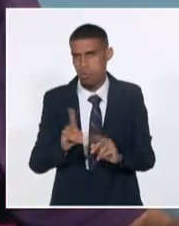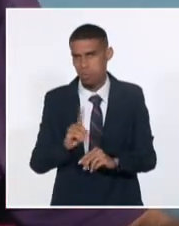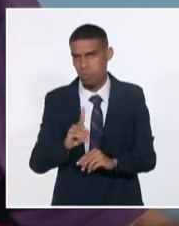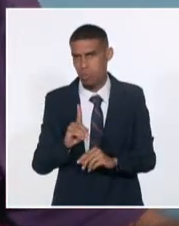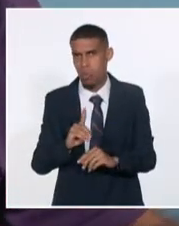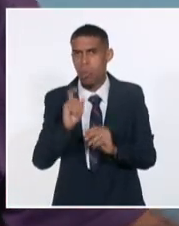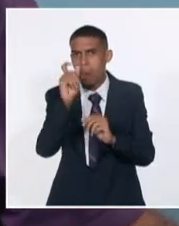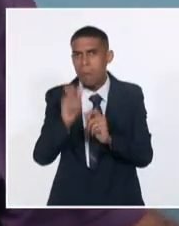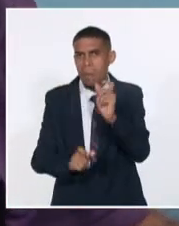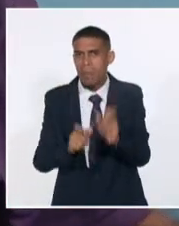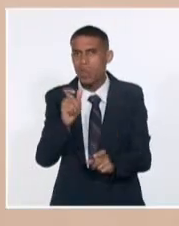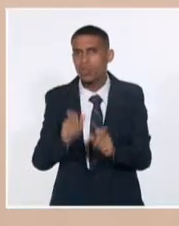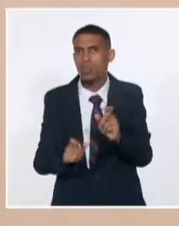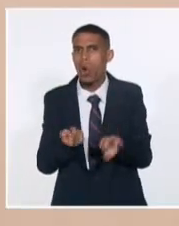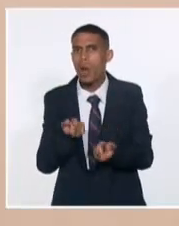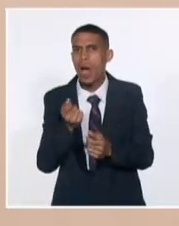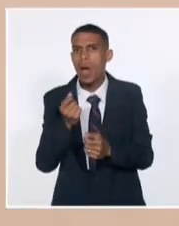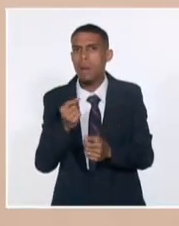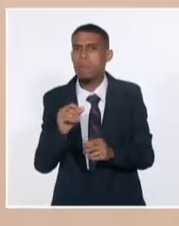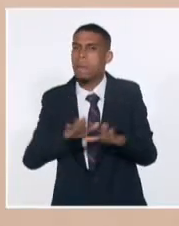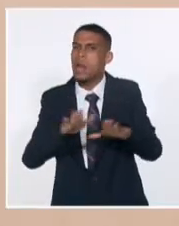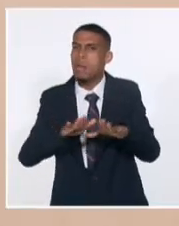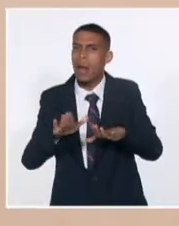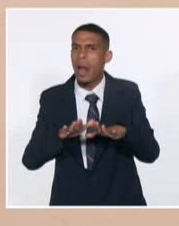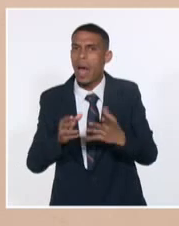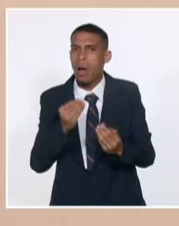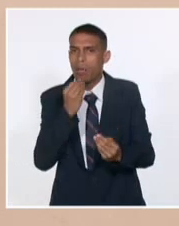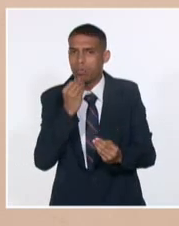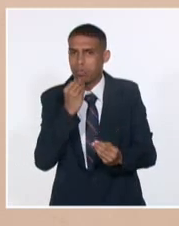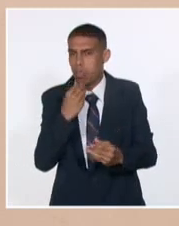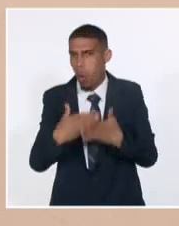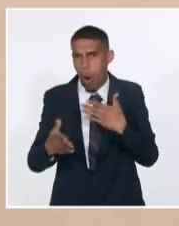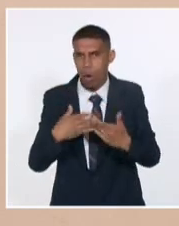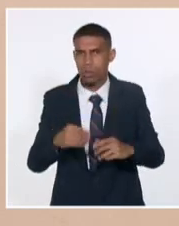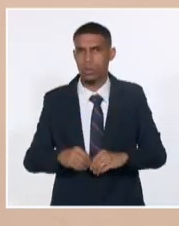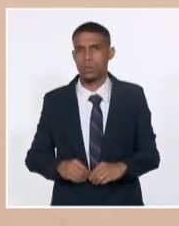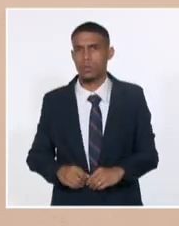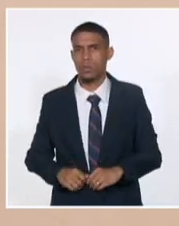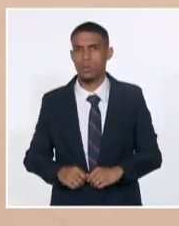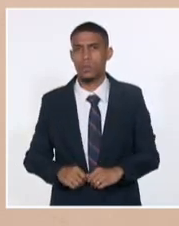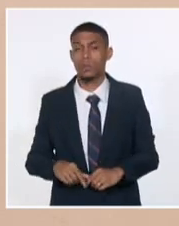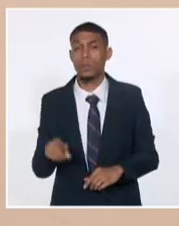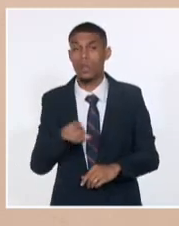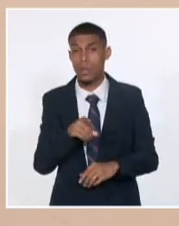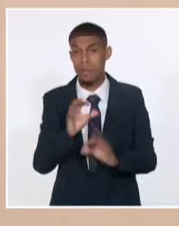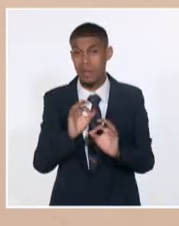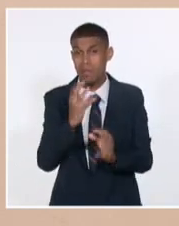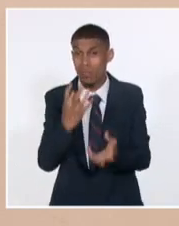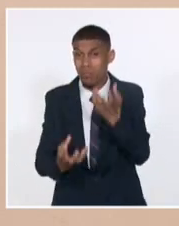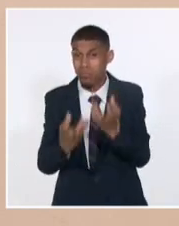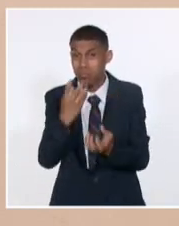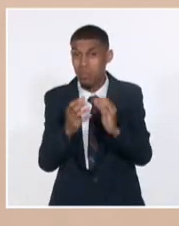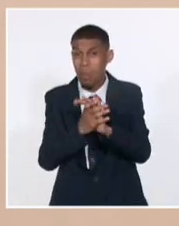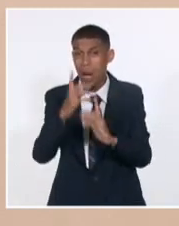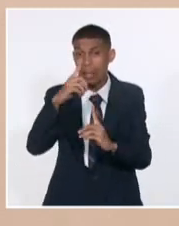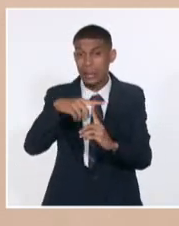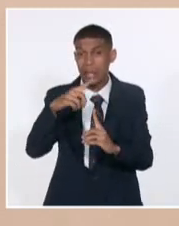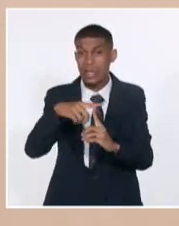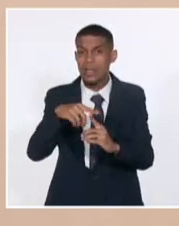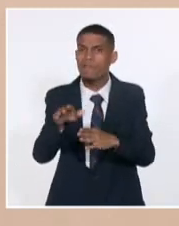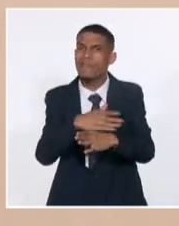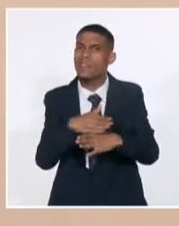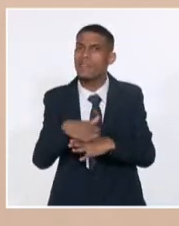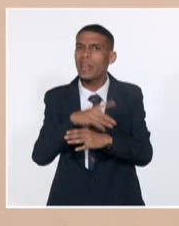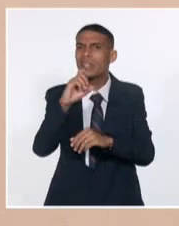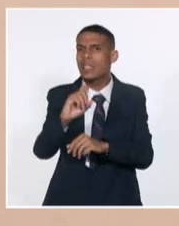realizar su función y su trabajo. Cubriendo estos hechos dolorosos de la base de supertanqueros, fue esa transmedialidad que se le dio. Los diferentes canales